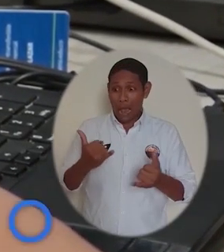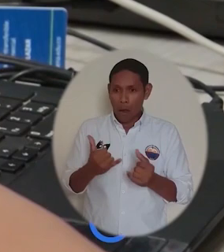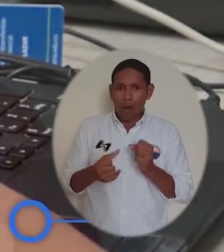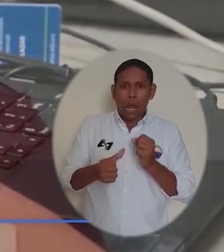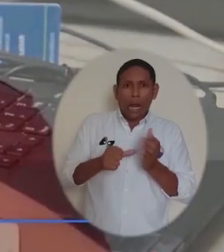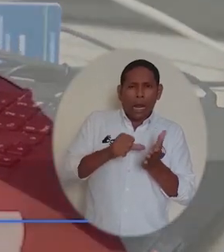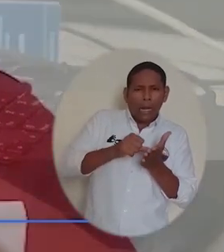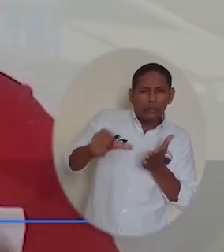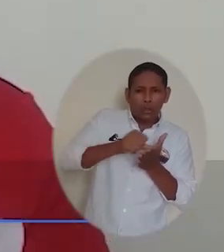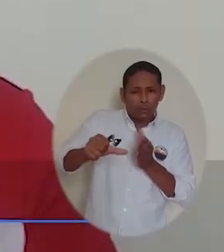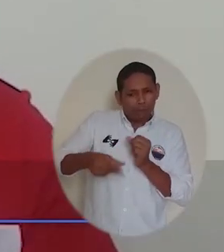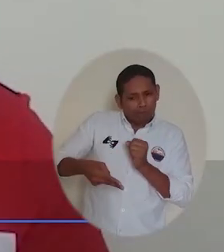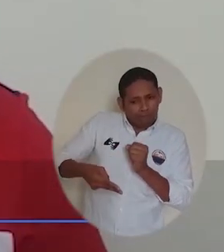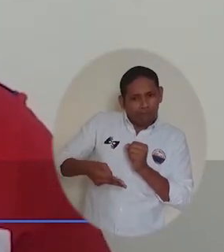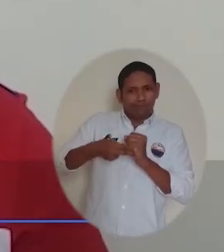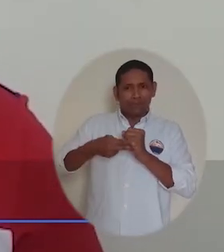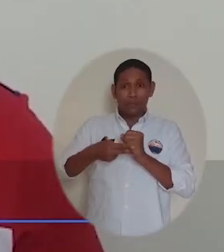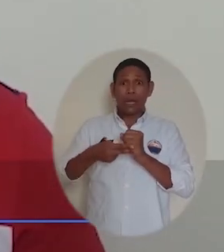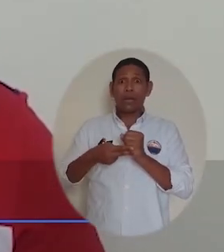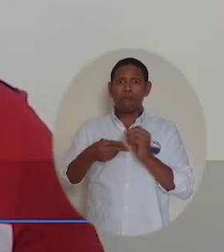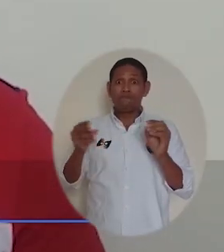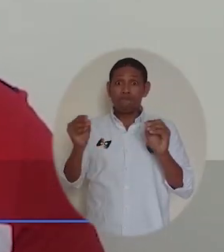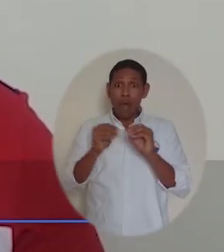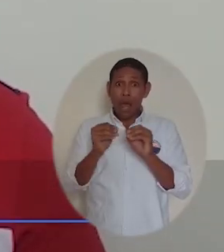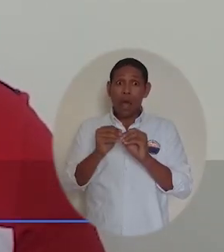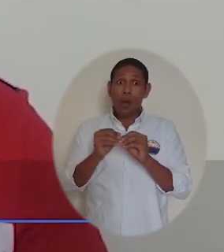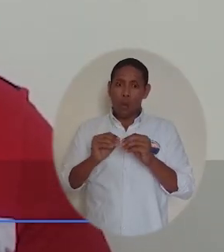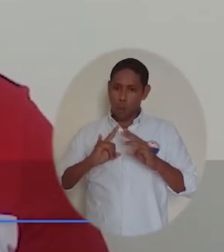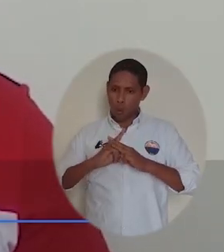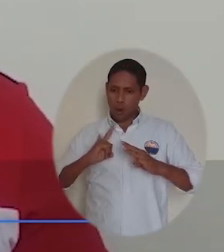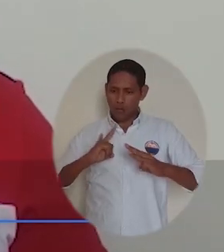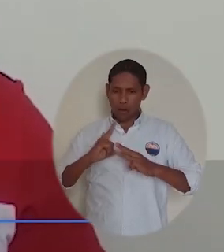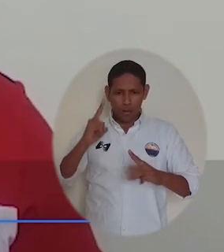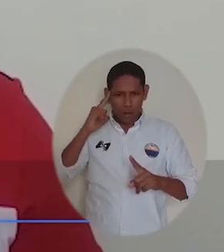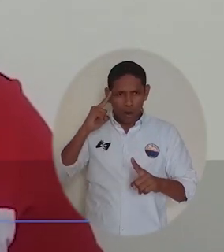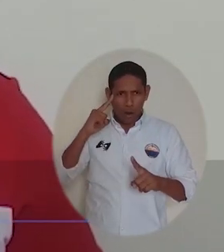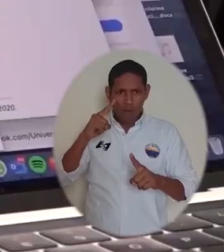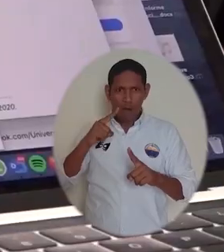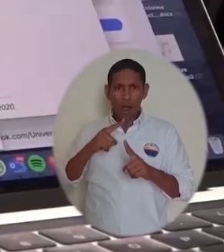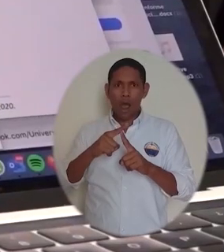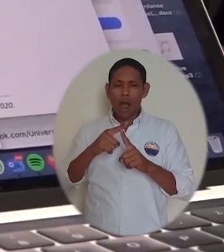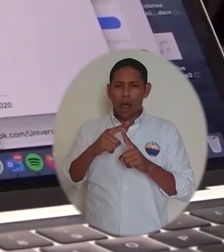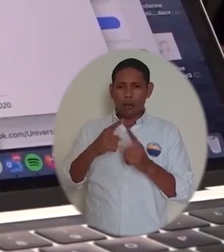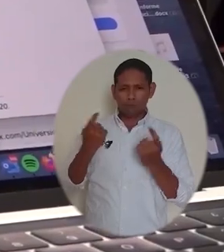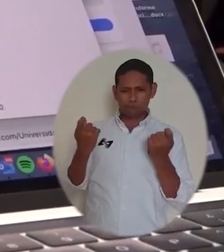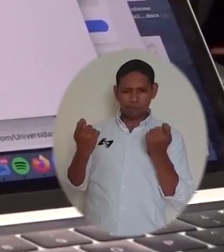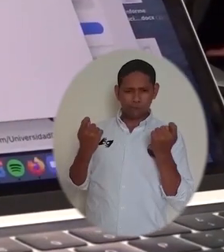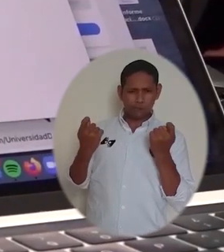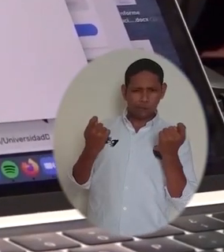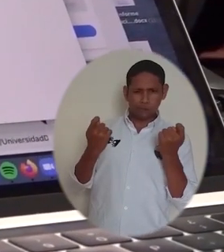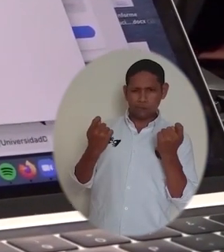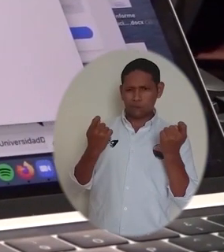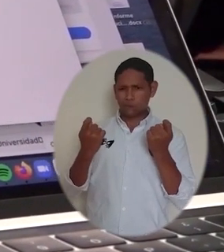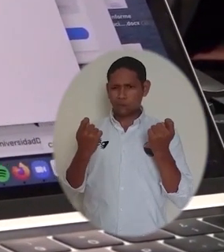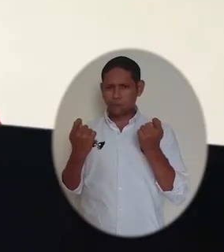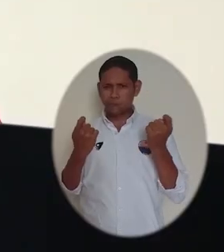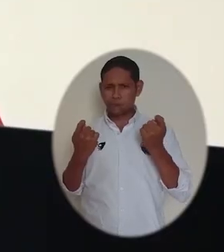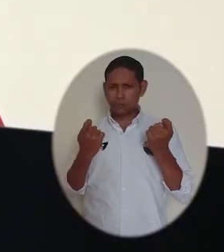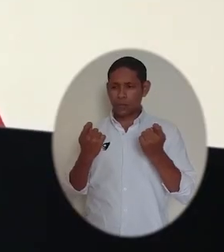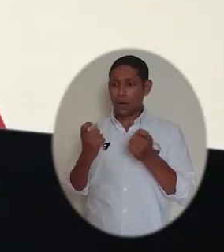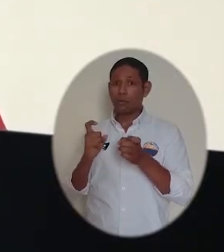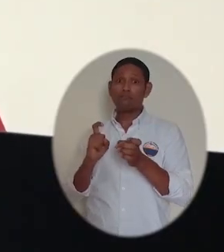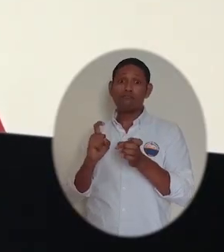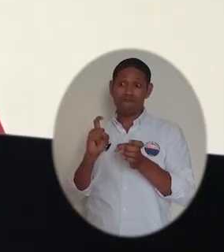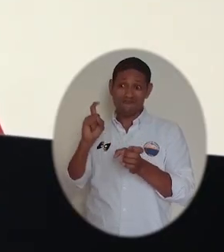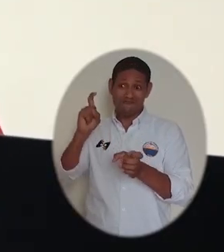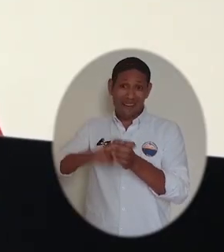nuestros estudiantes. La reducción del gasto ha sido muy significativa, además del plan de austeridad que presentó, para buscar medidas y